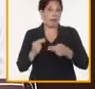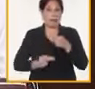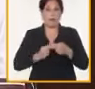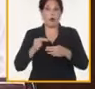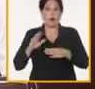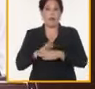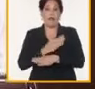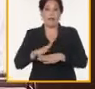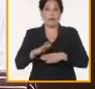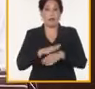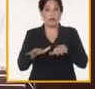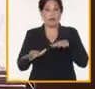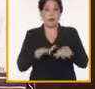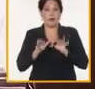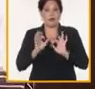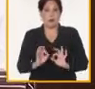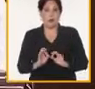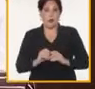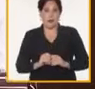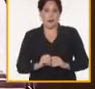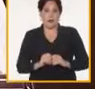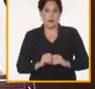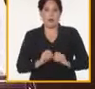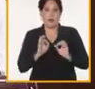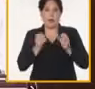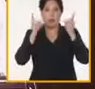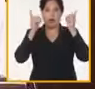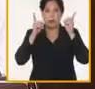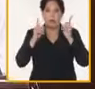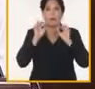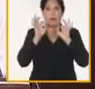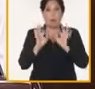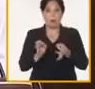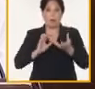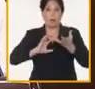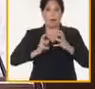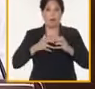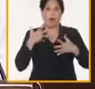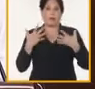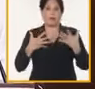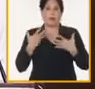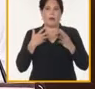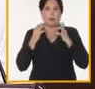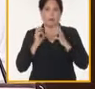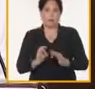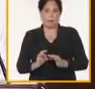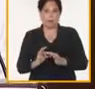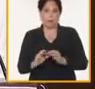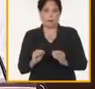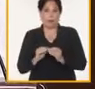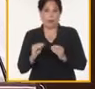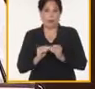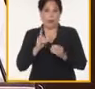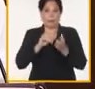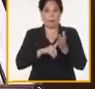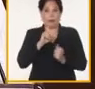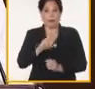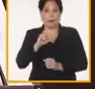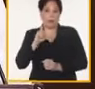diversas acciones para el aseguramiento político a esta estratégica actividad, le corresponde al partido